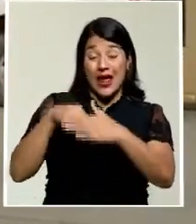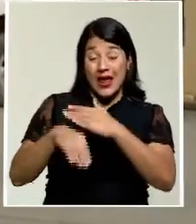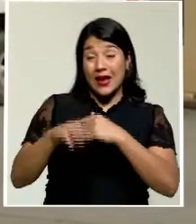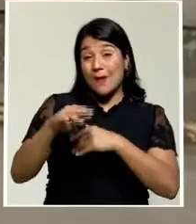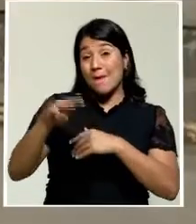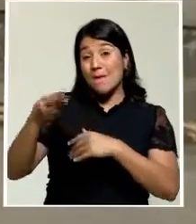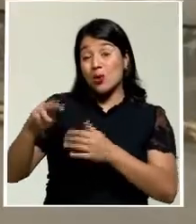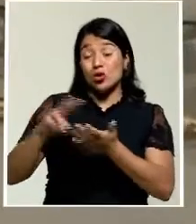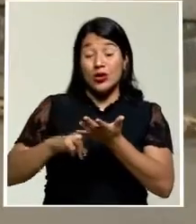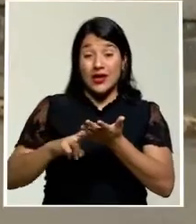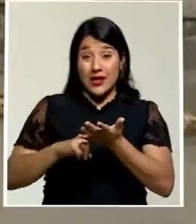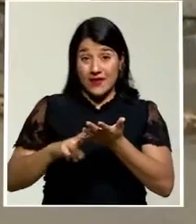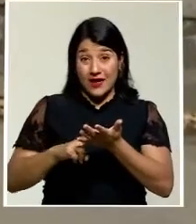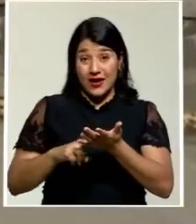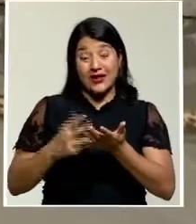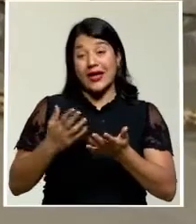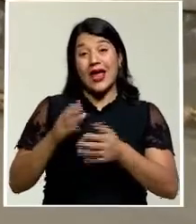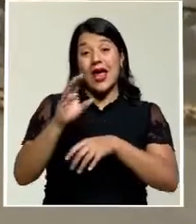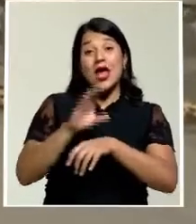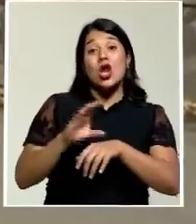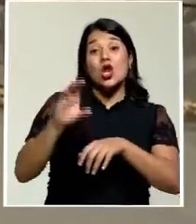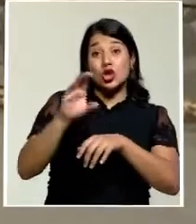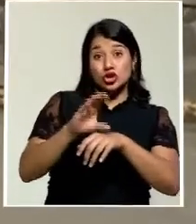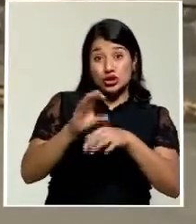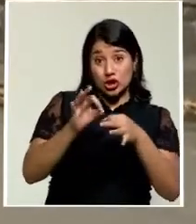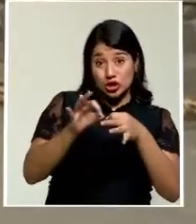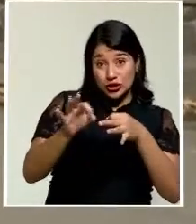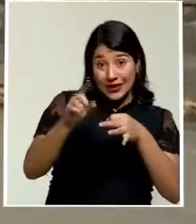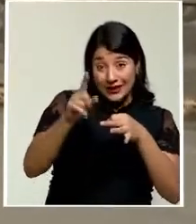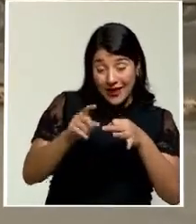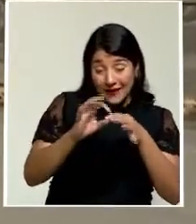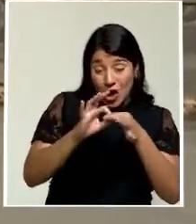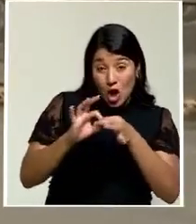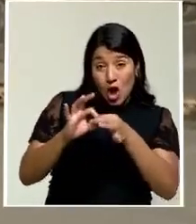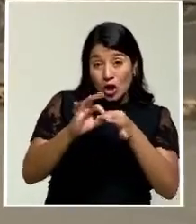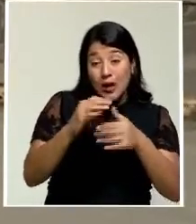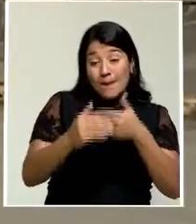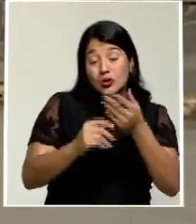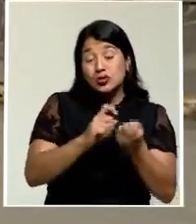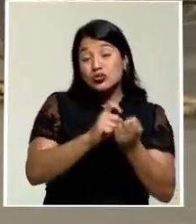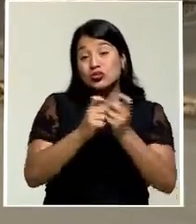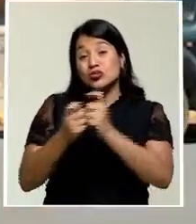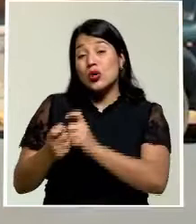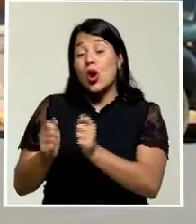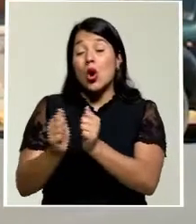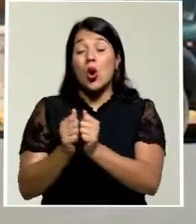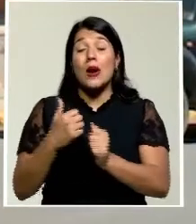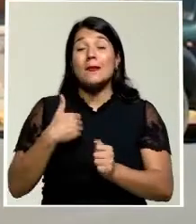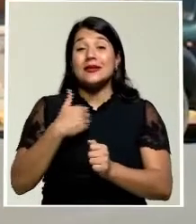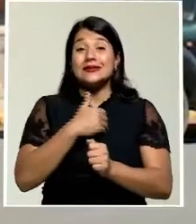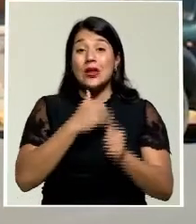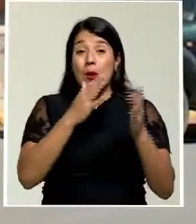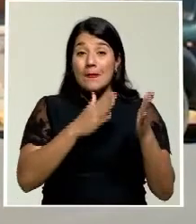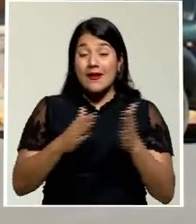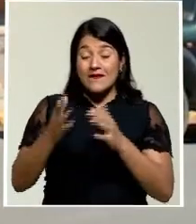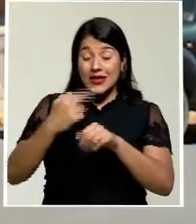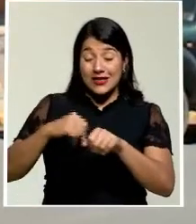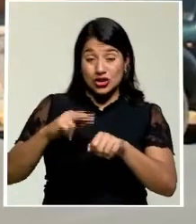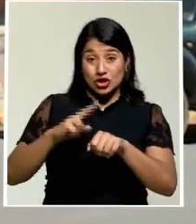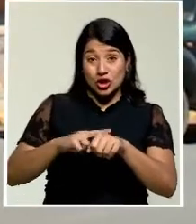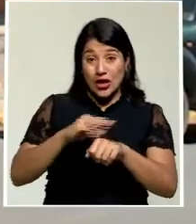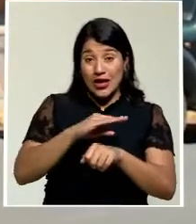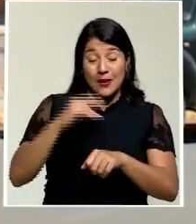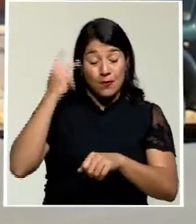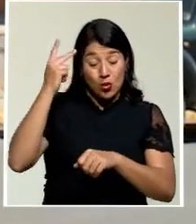Consejo Municipal de Distrito deberá coordinar el proceso de transición con el Ministerio de Planificación Nacional y Política Económica